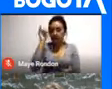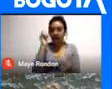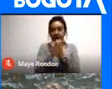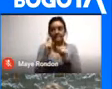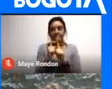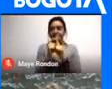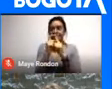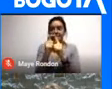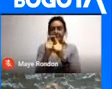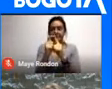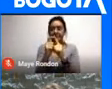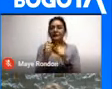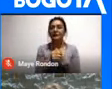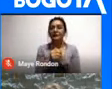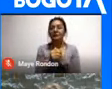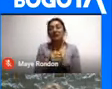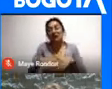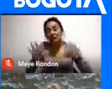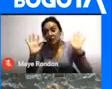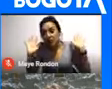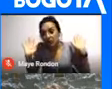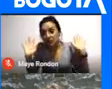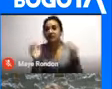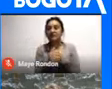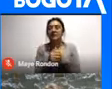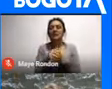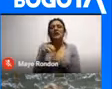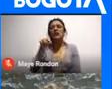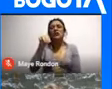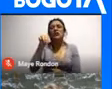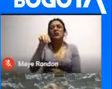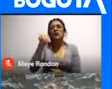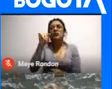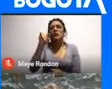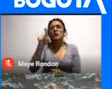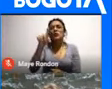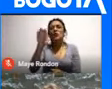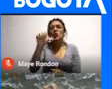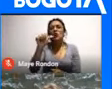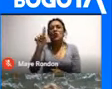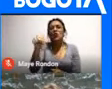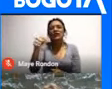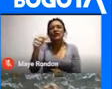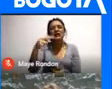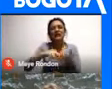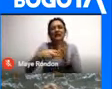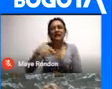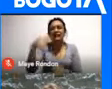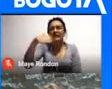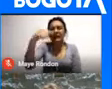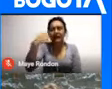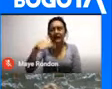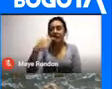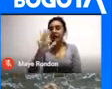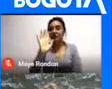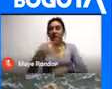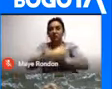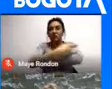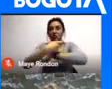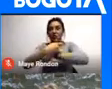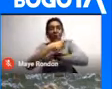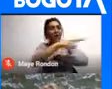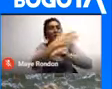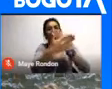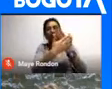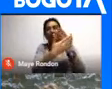Entonces bueno ¿Qué sabemos De los muiscas? Sabemos de los muiscas Lo que está en Wikipedia Nos han